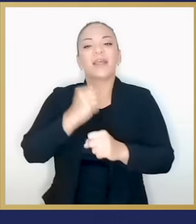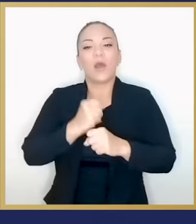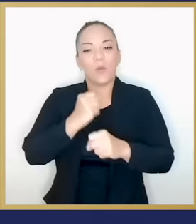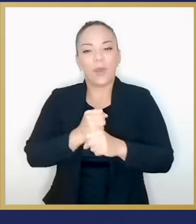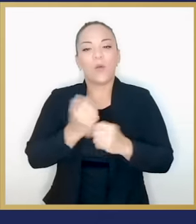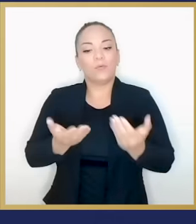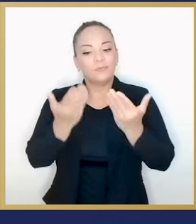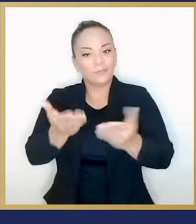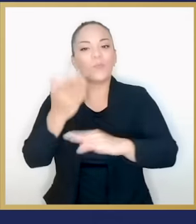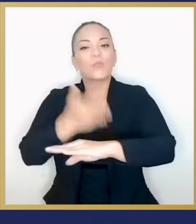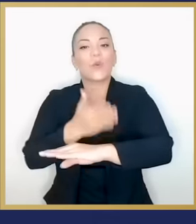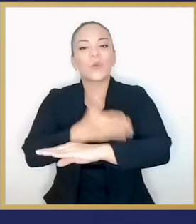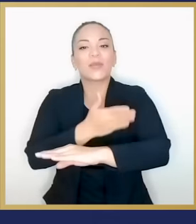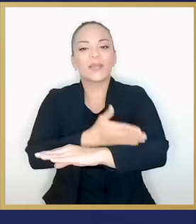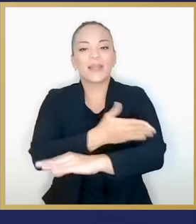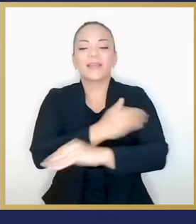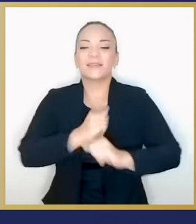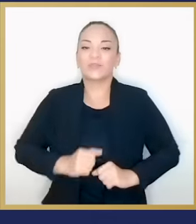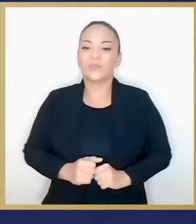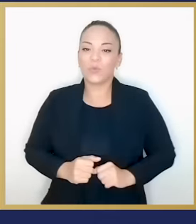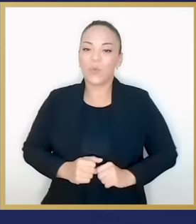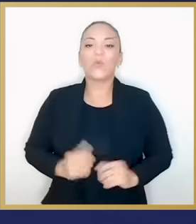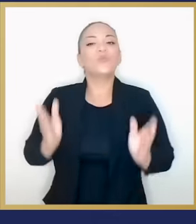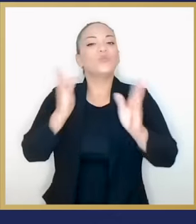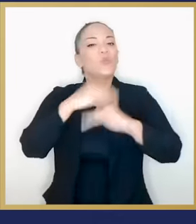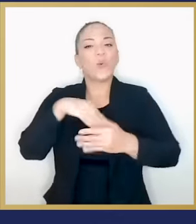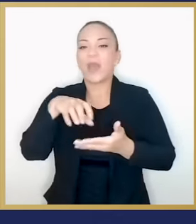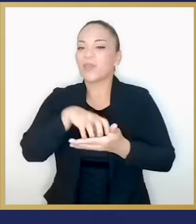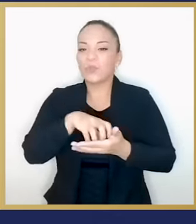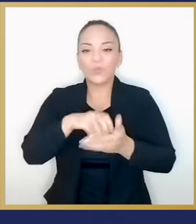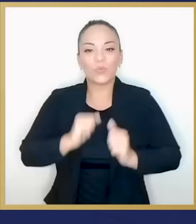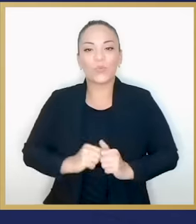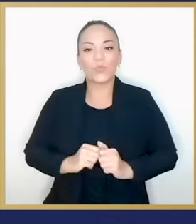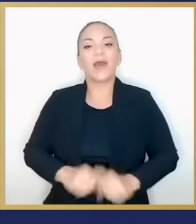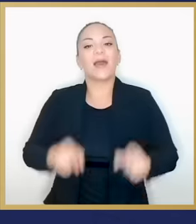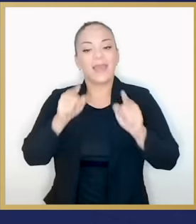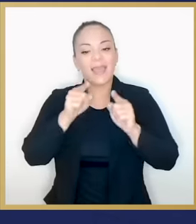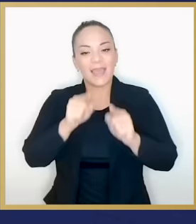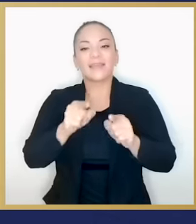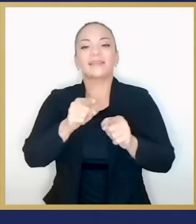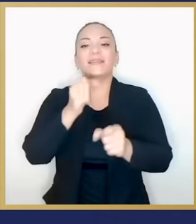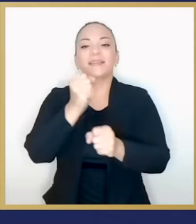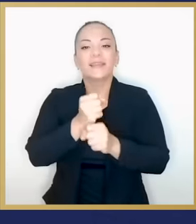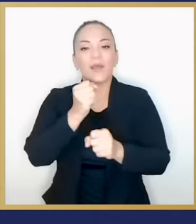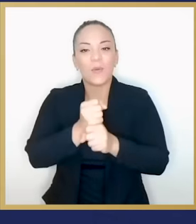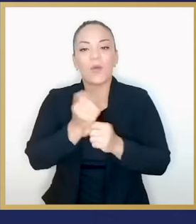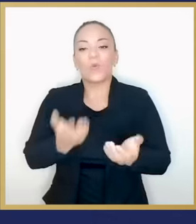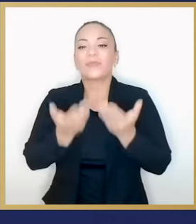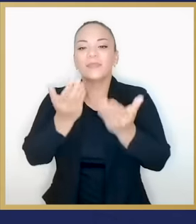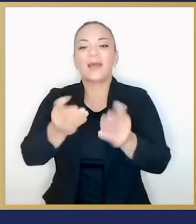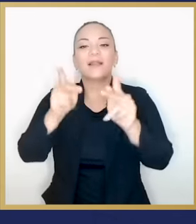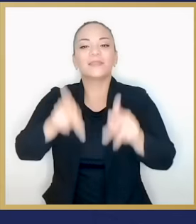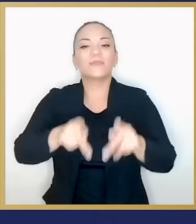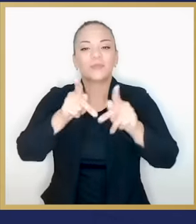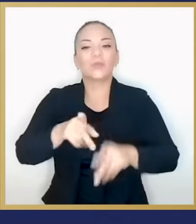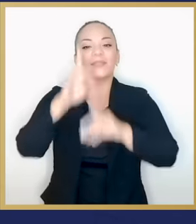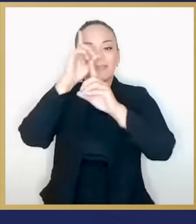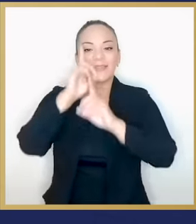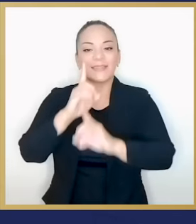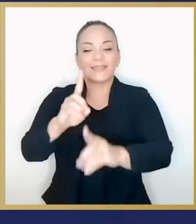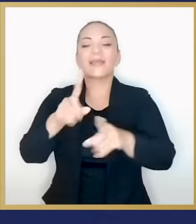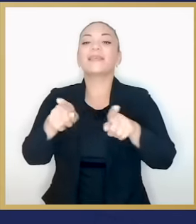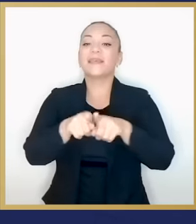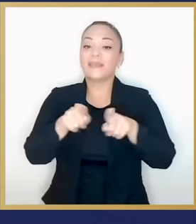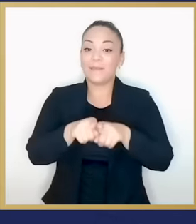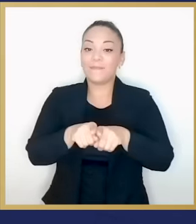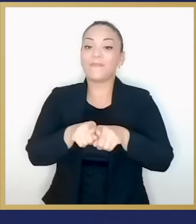fuente de progreso es sin duda alguna la fórmula que trae al ser humano dignidad